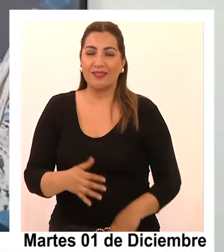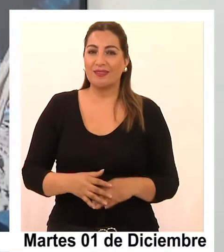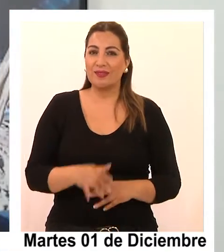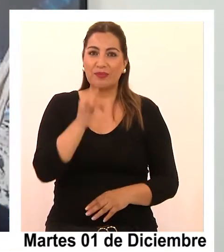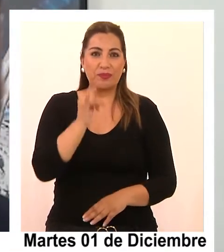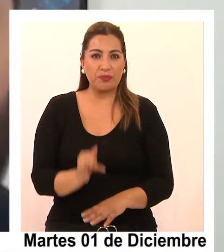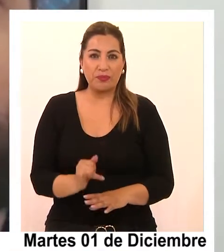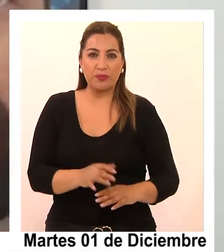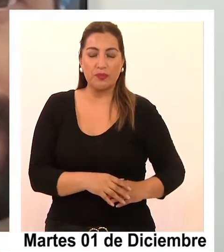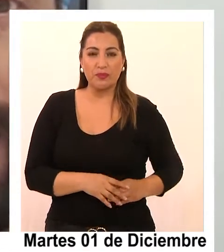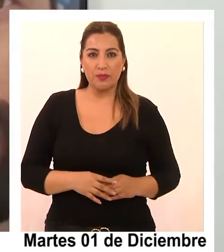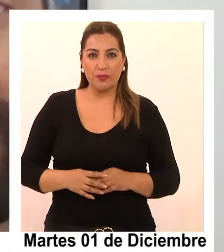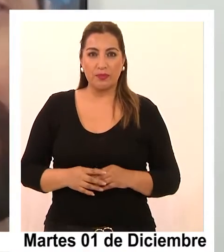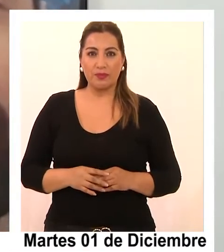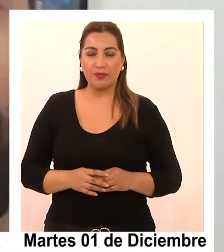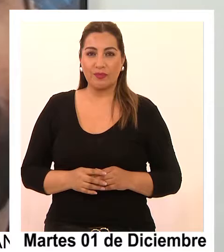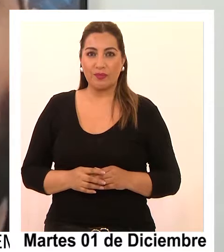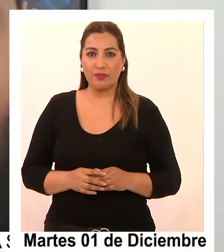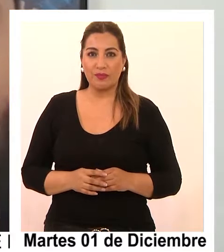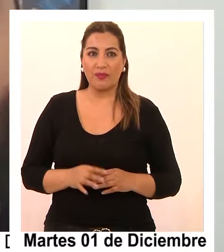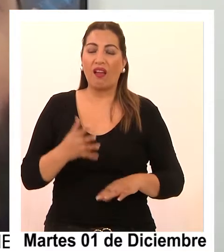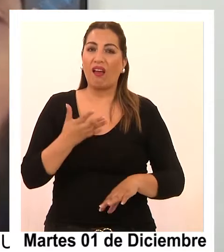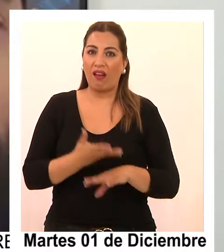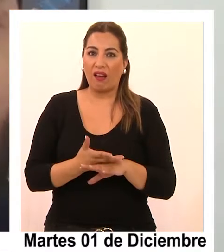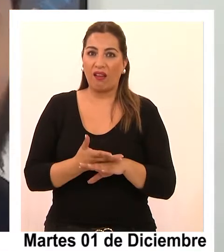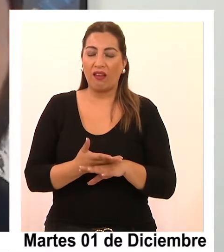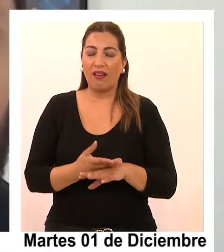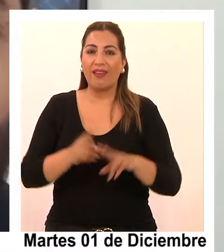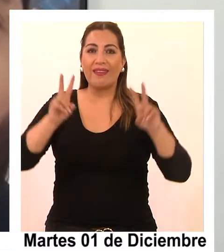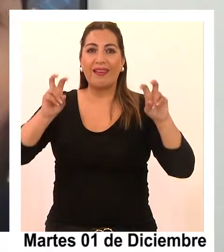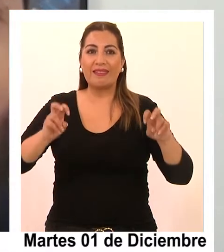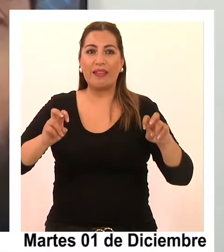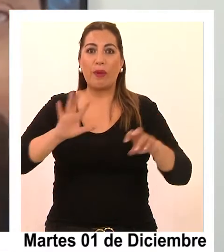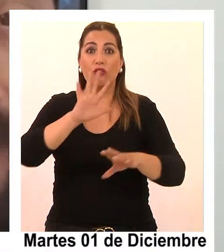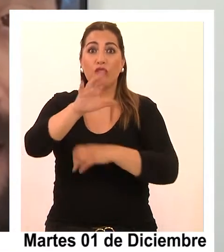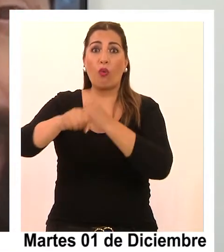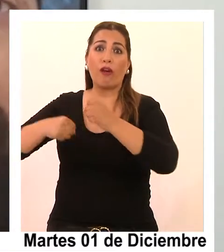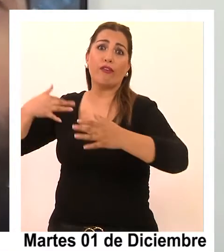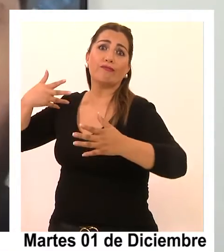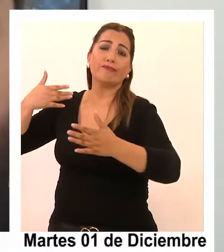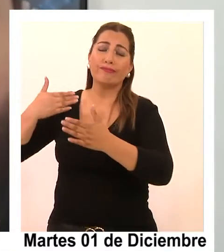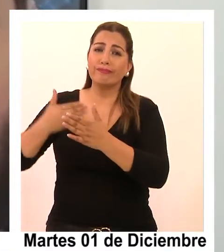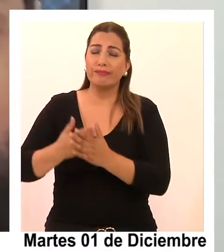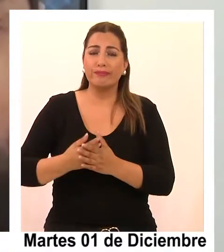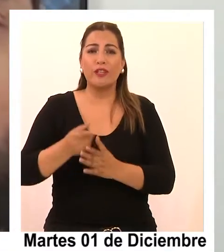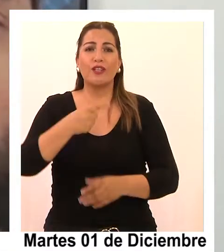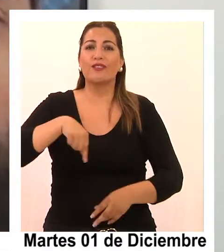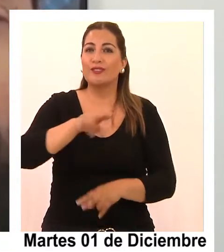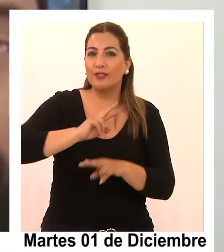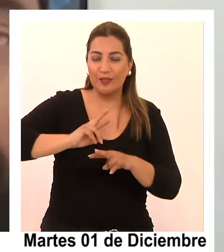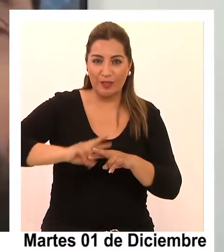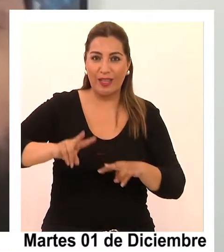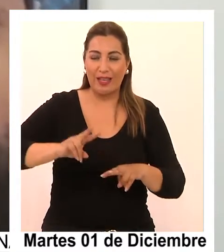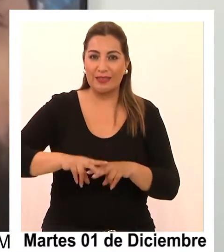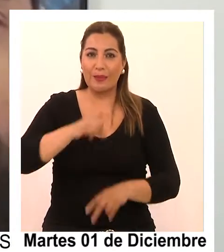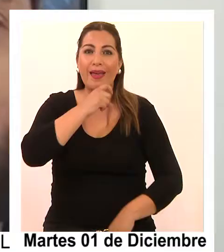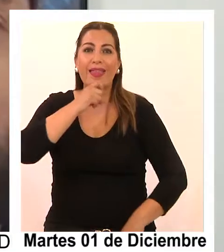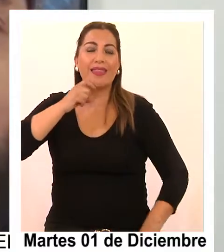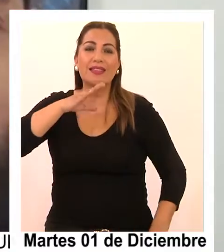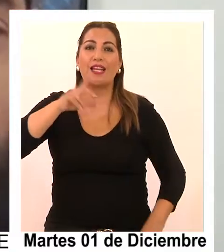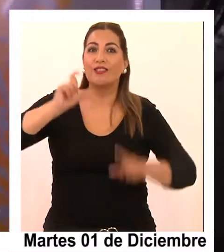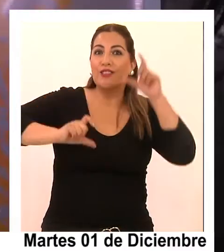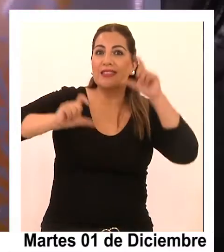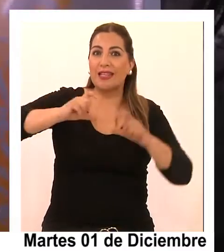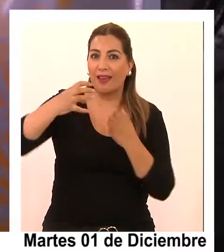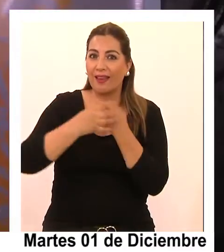siempre ha estado presente en nuestro encuentro, los cinco años ya de vida que llegamos realizando el Desierto Escénico en la